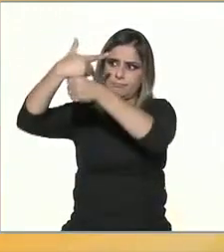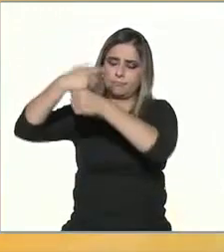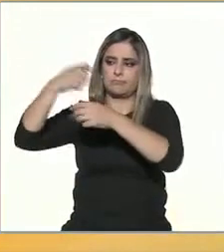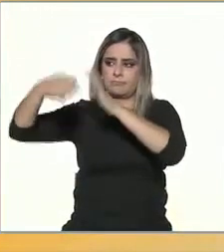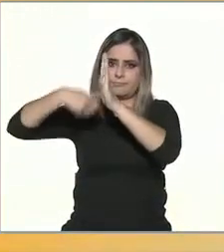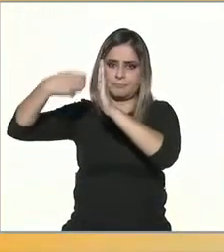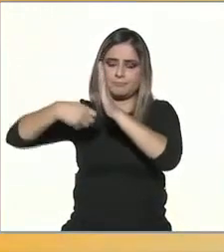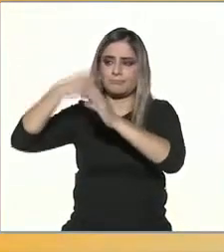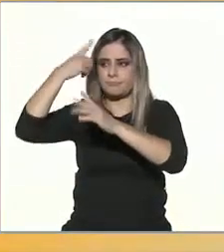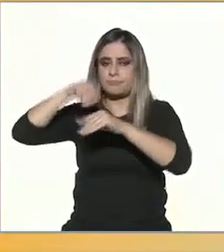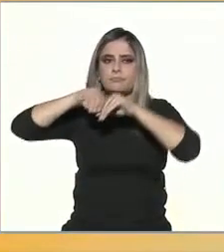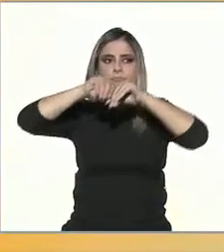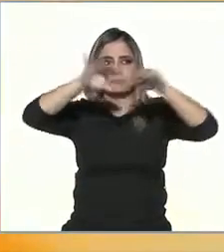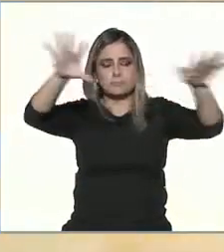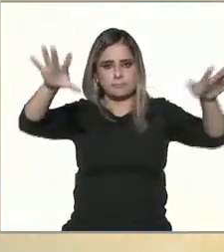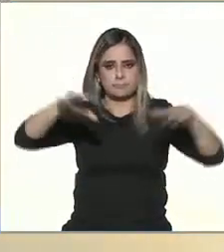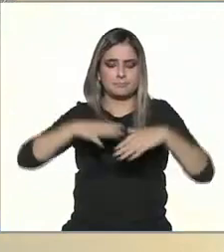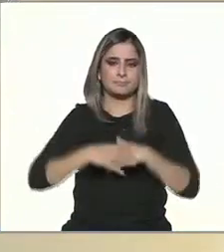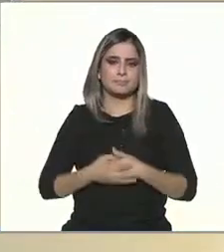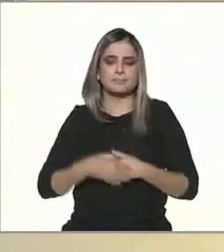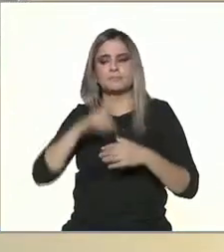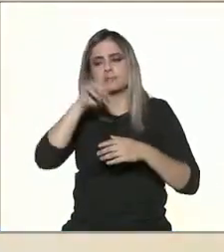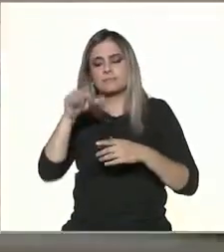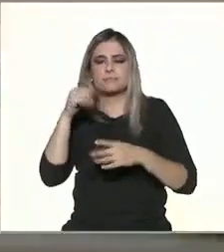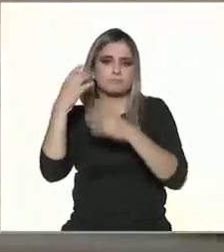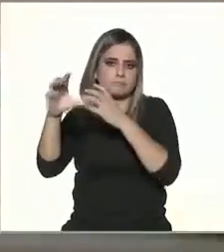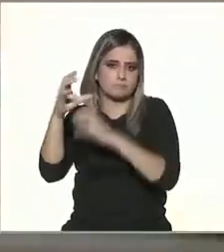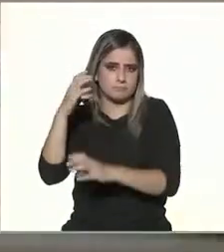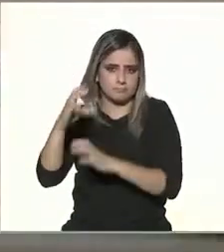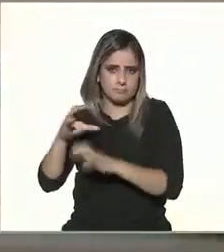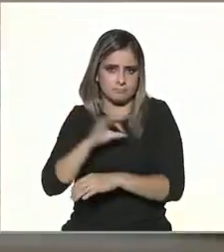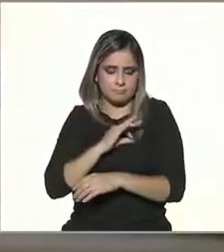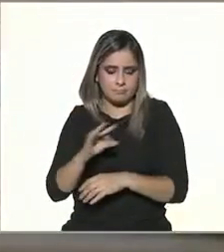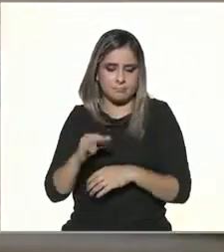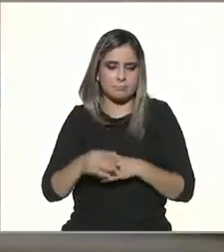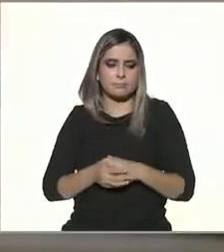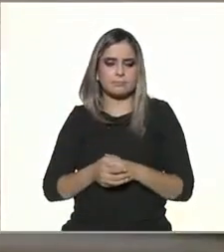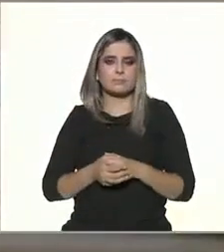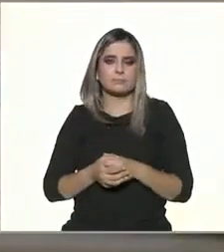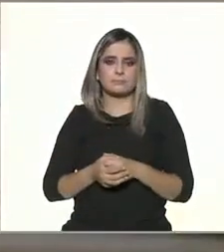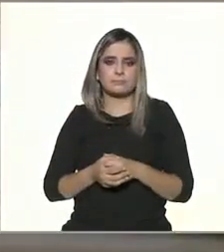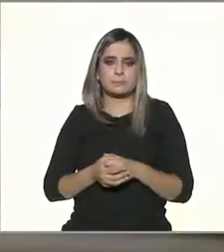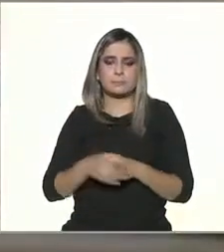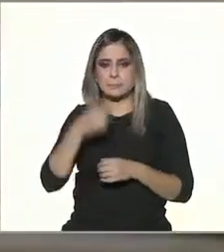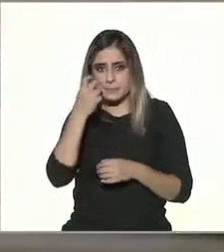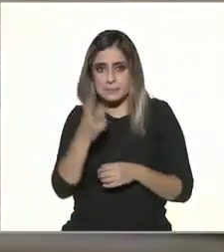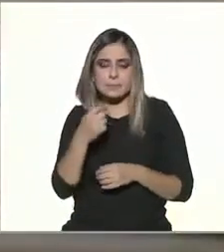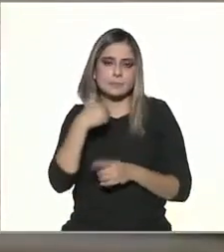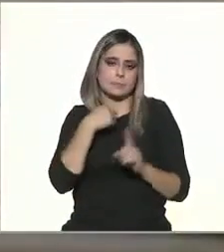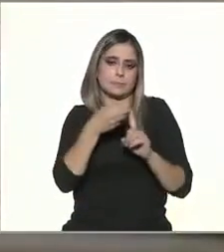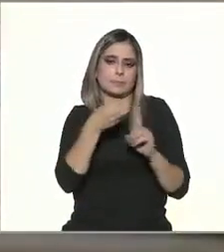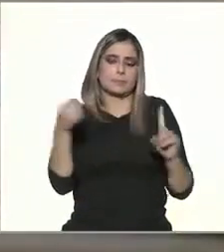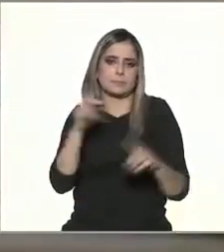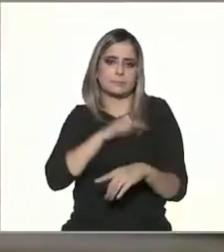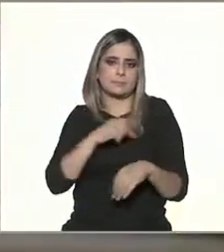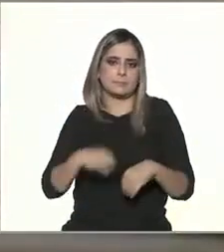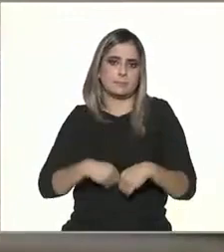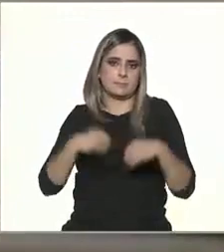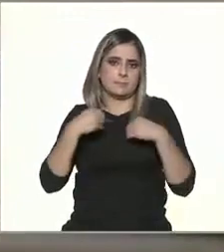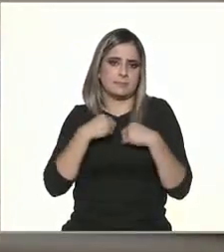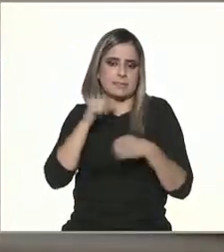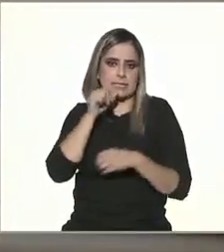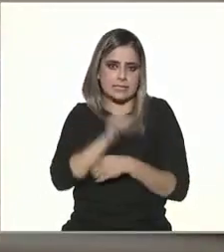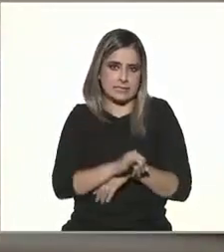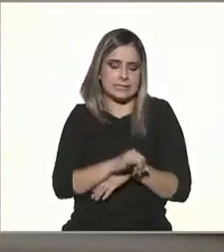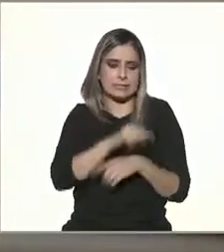escribir o comentar. Esto me permite no modificar tanto mi vida para poder